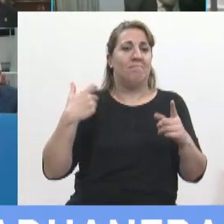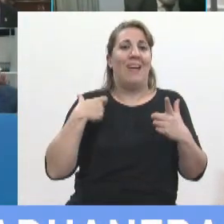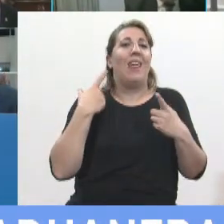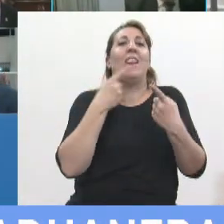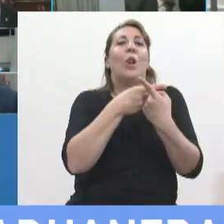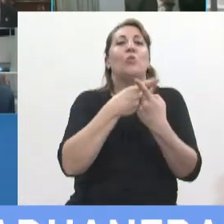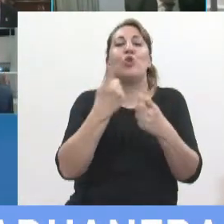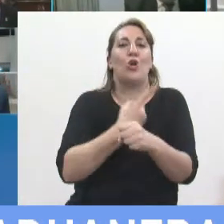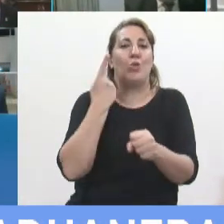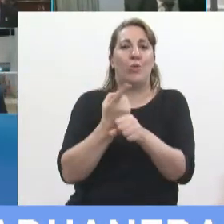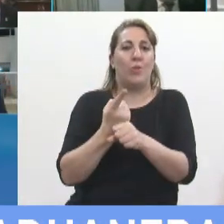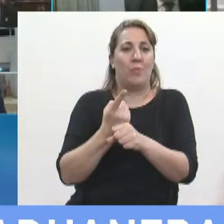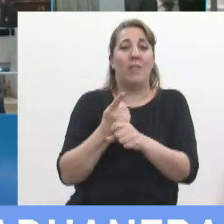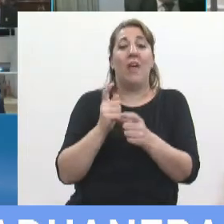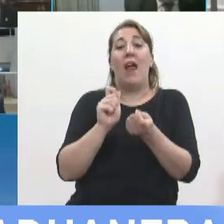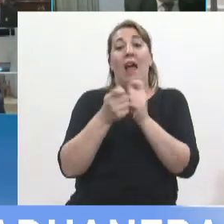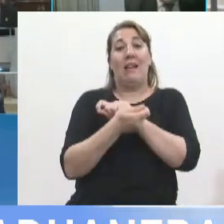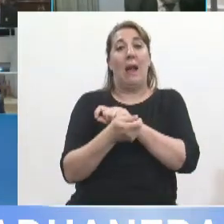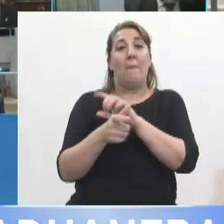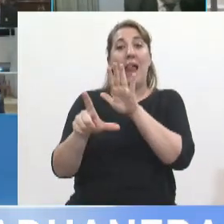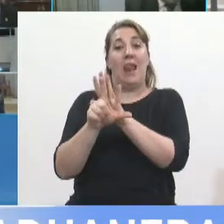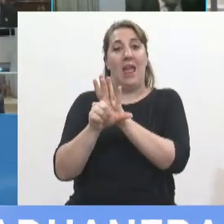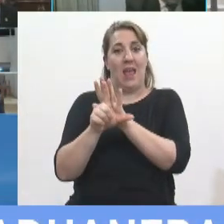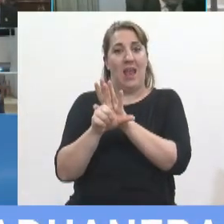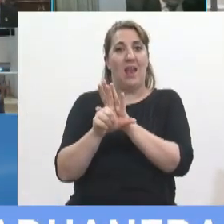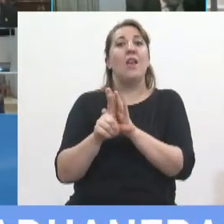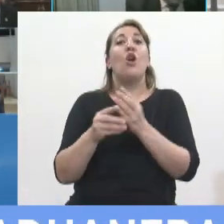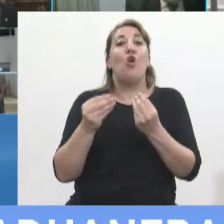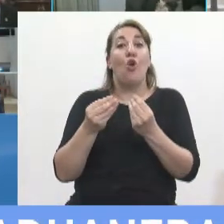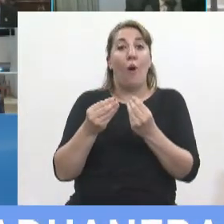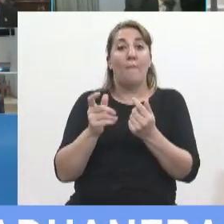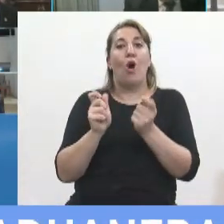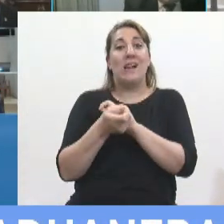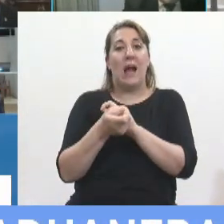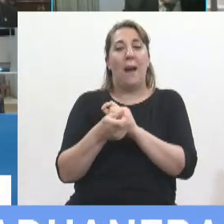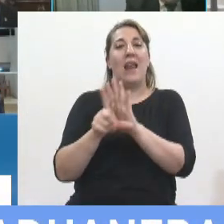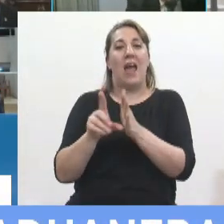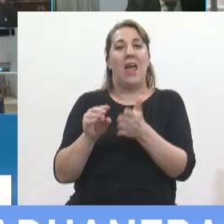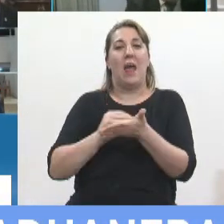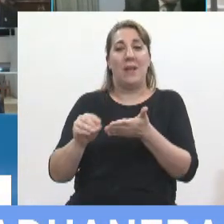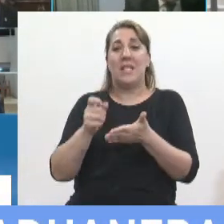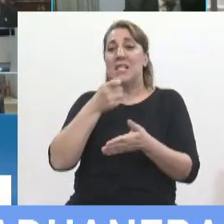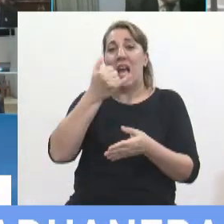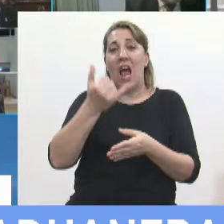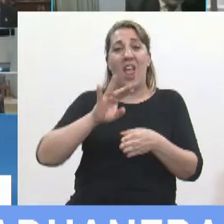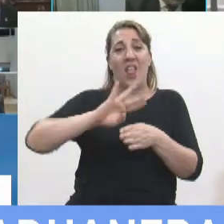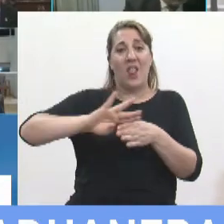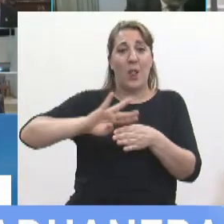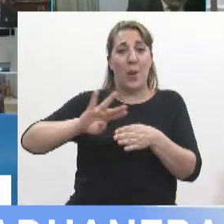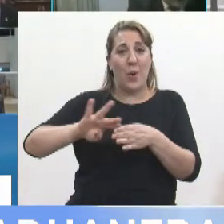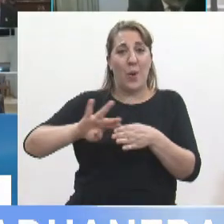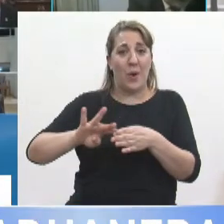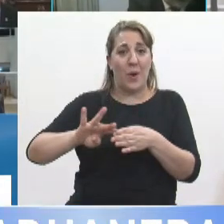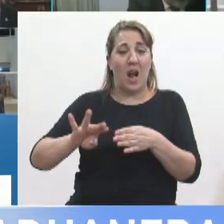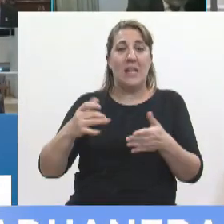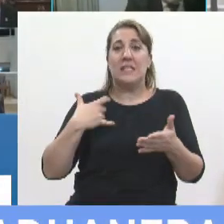cambiar eh la ley penal tributaria mediante la ley administrativa si debiendo y frente ya a un tribunal oral no